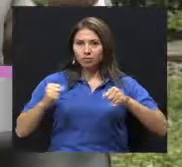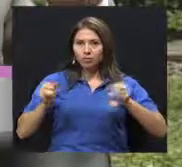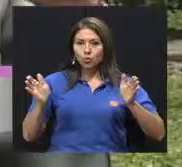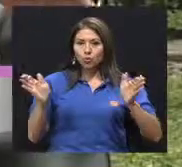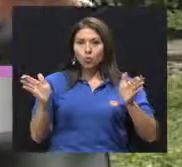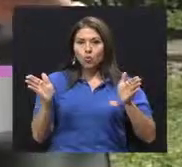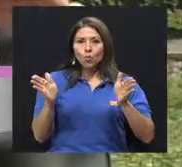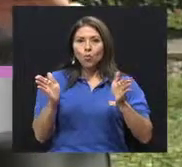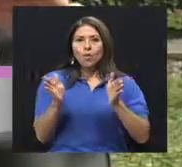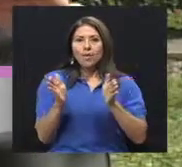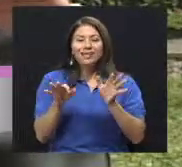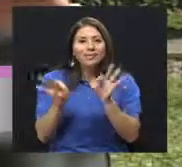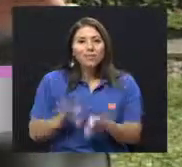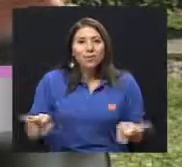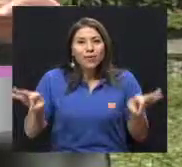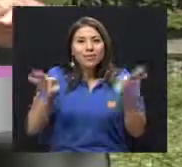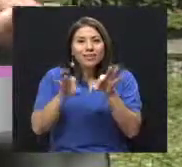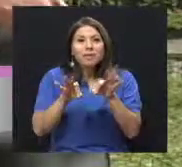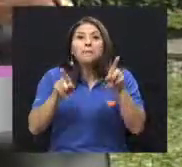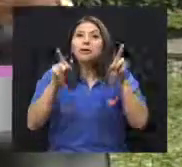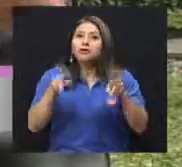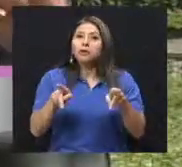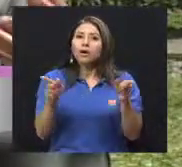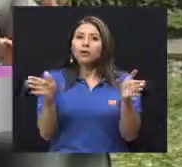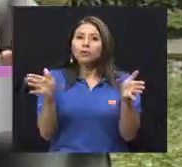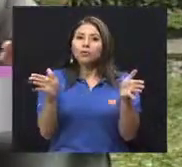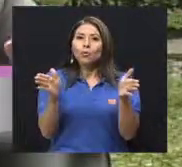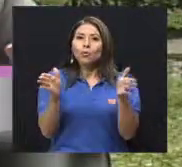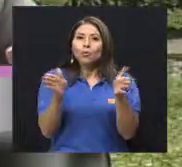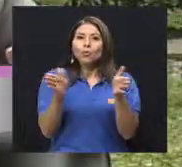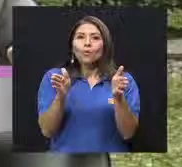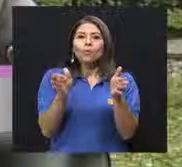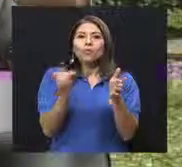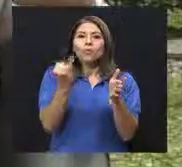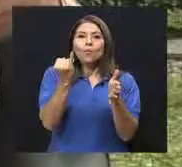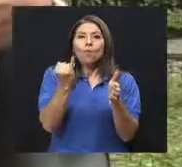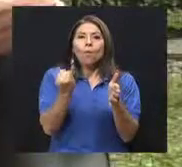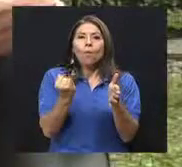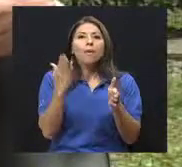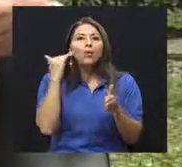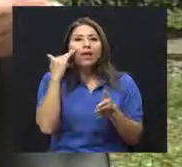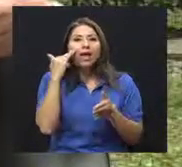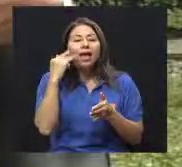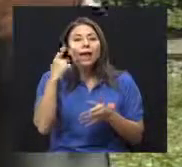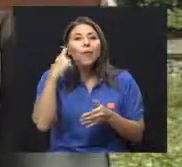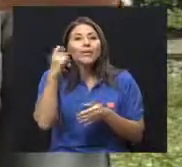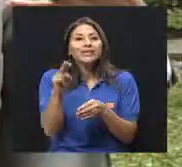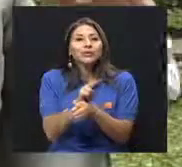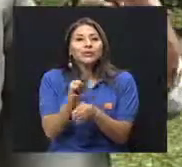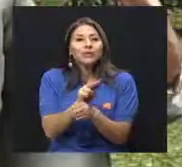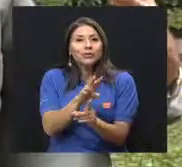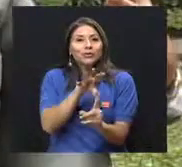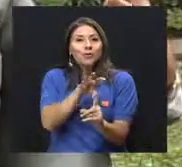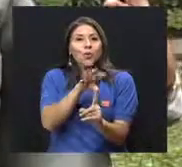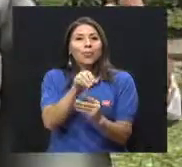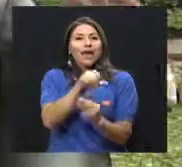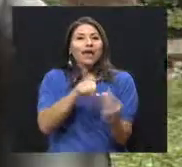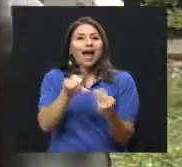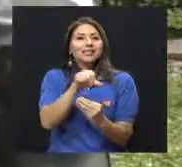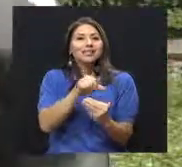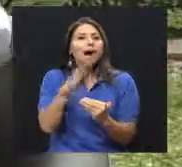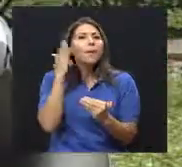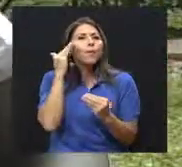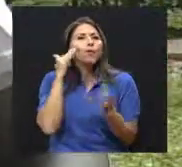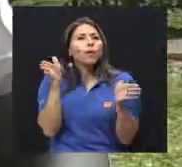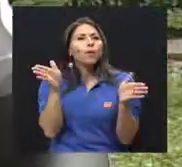La persona pierde peso. ¿Por qué? Porque está comiéndose su propia grasa. ¿Qué indujo esa pérdida de peso?